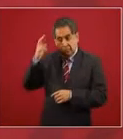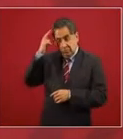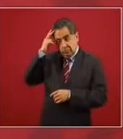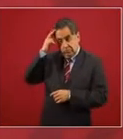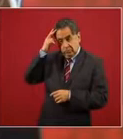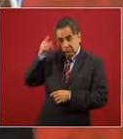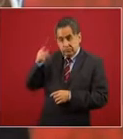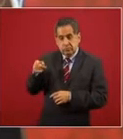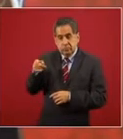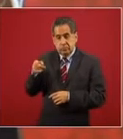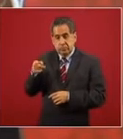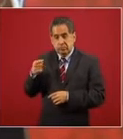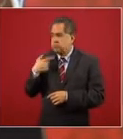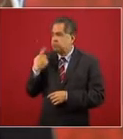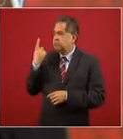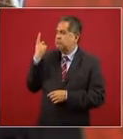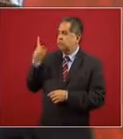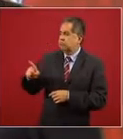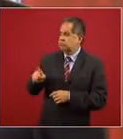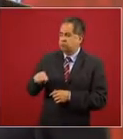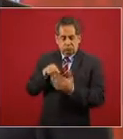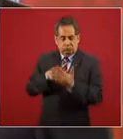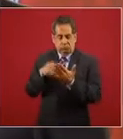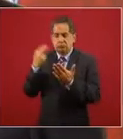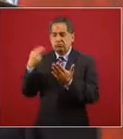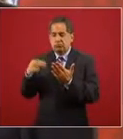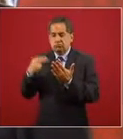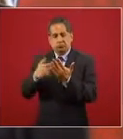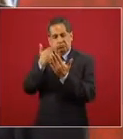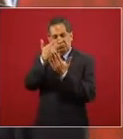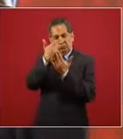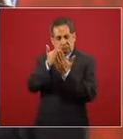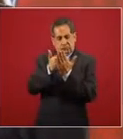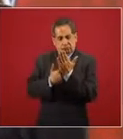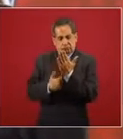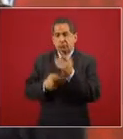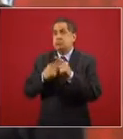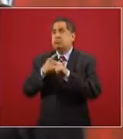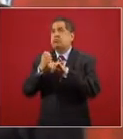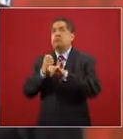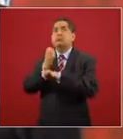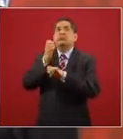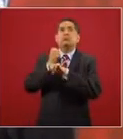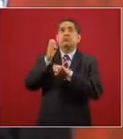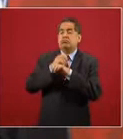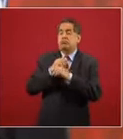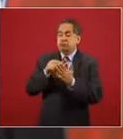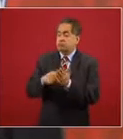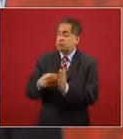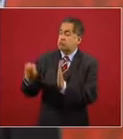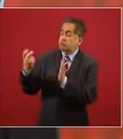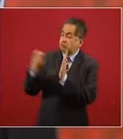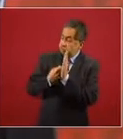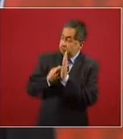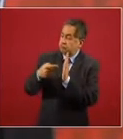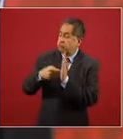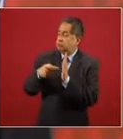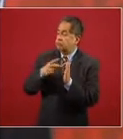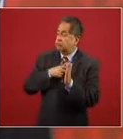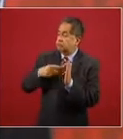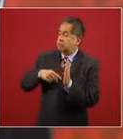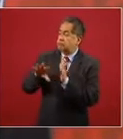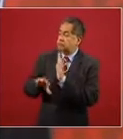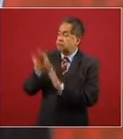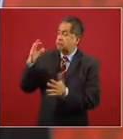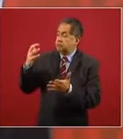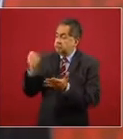mandaba las listas a los estados para que salieran electos los